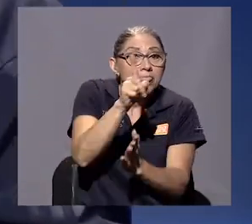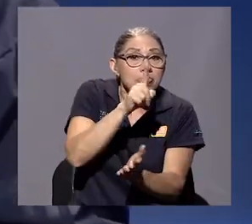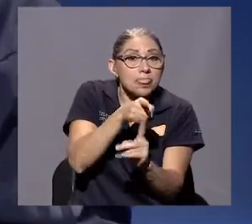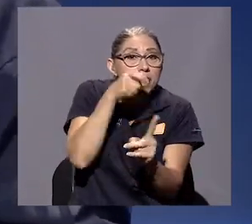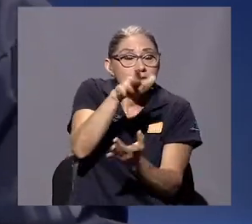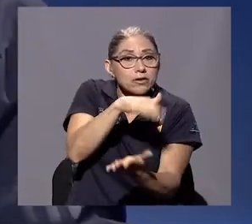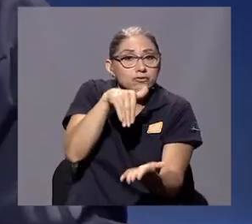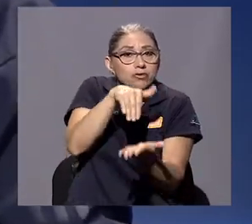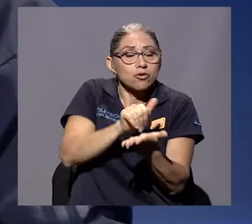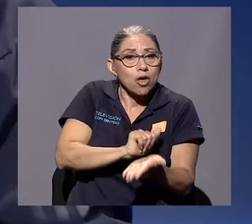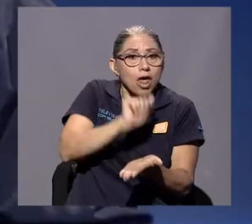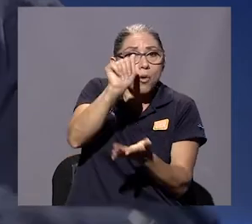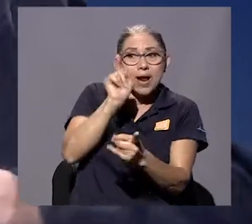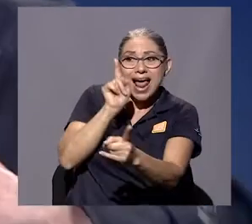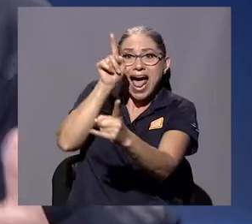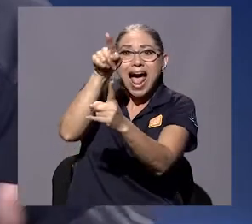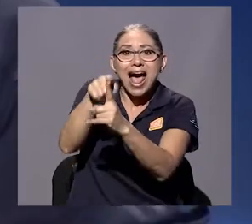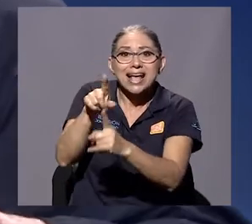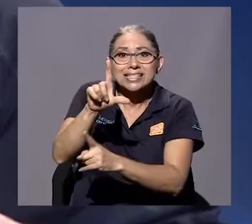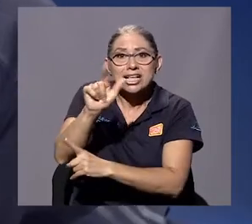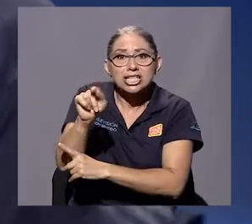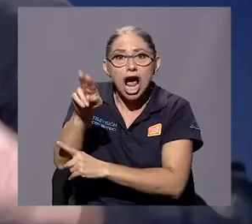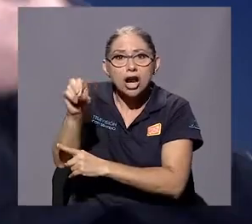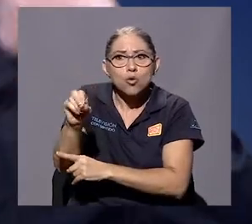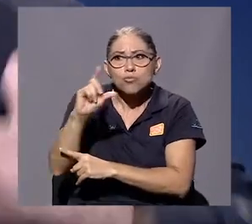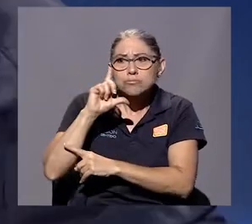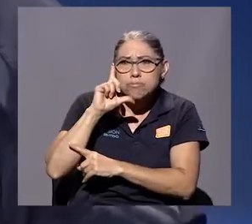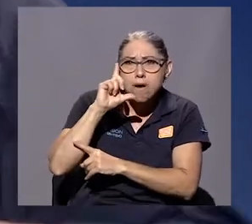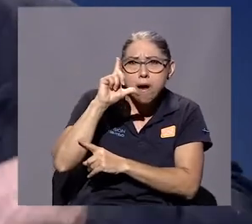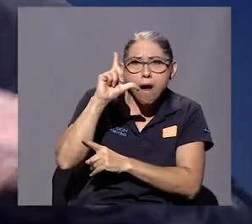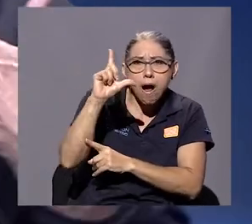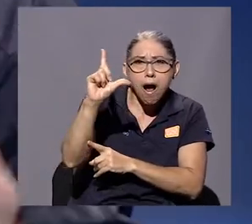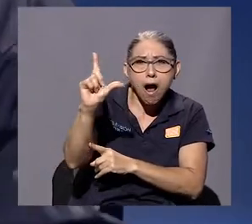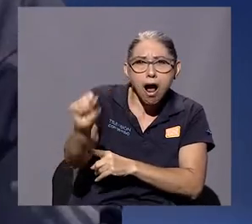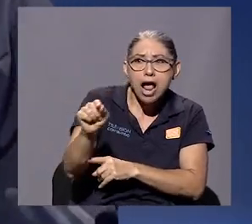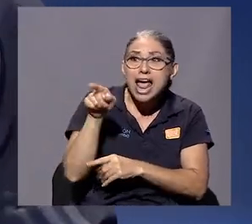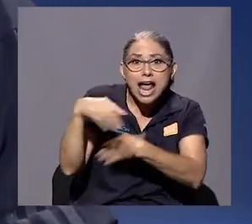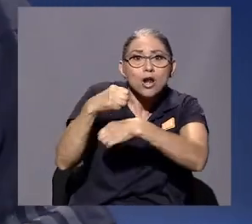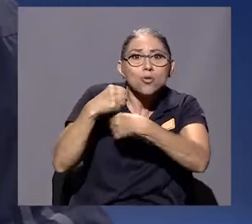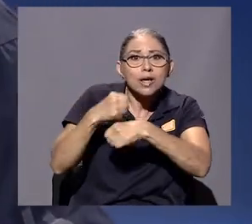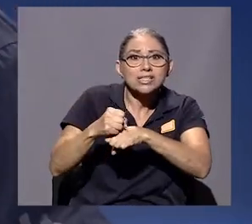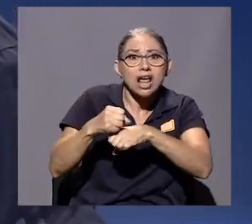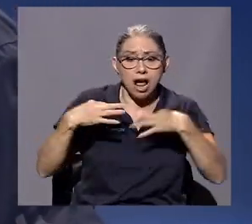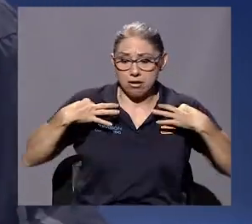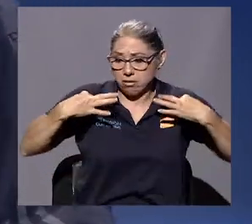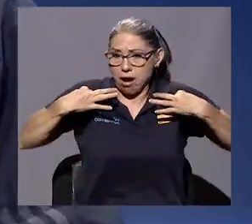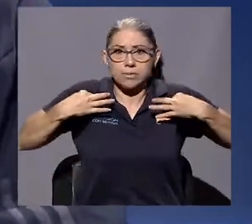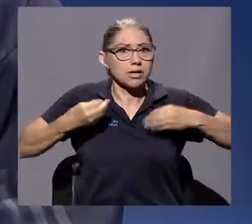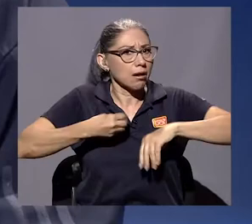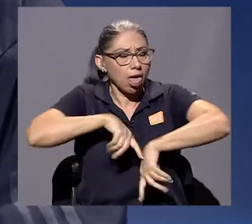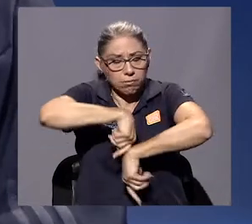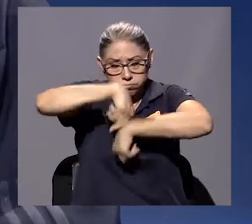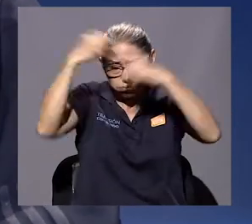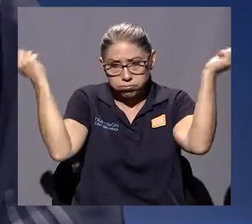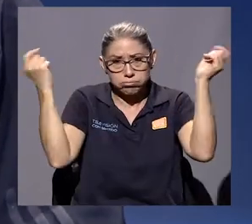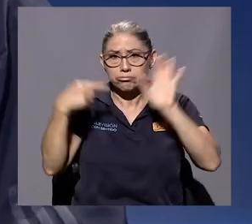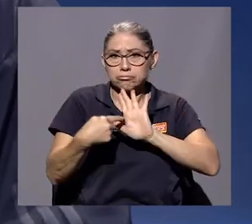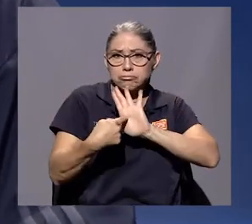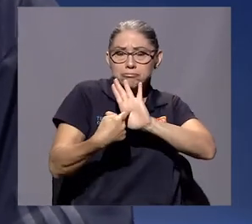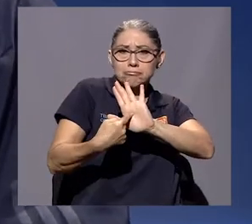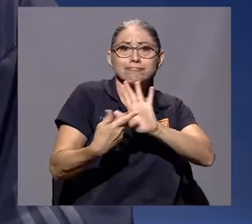distancia respetable. Y él lo hacía, y sin camisas exhibía. Ese era el tipo de hombre que yo tuve